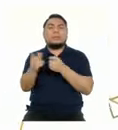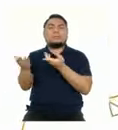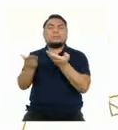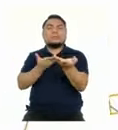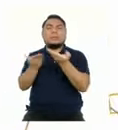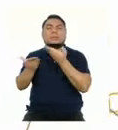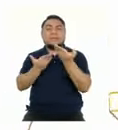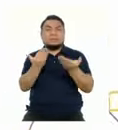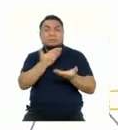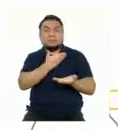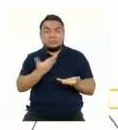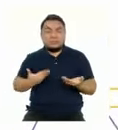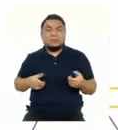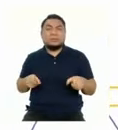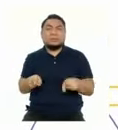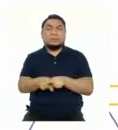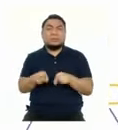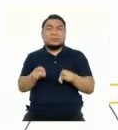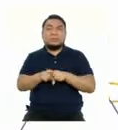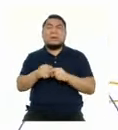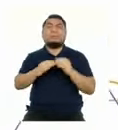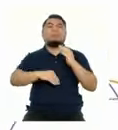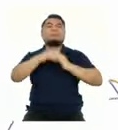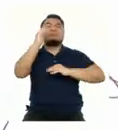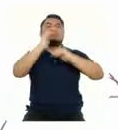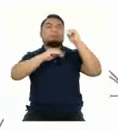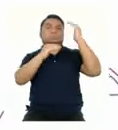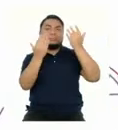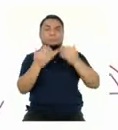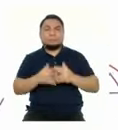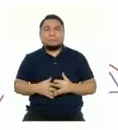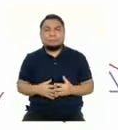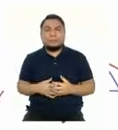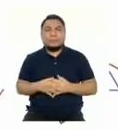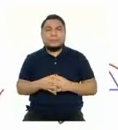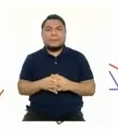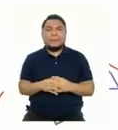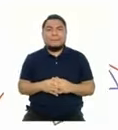servicios públicos e infraestructura.